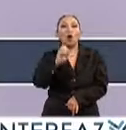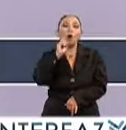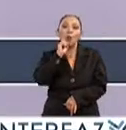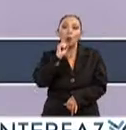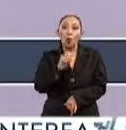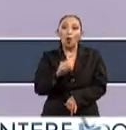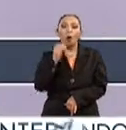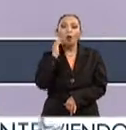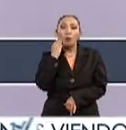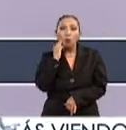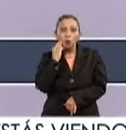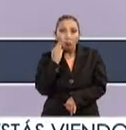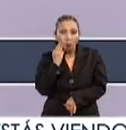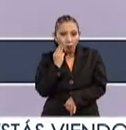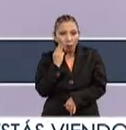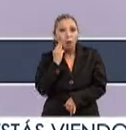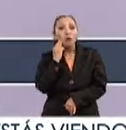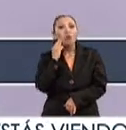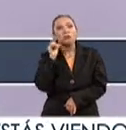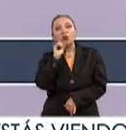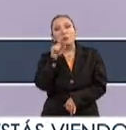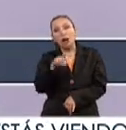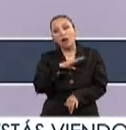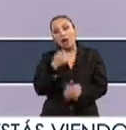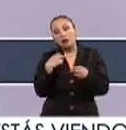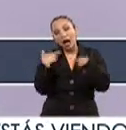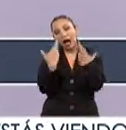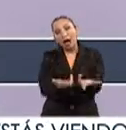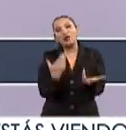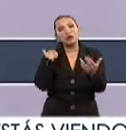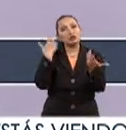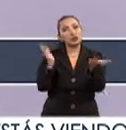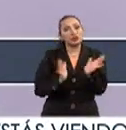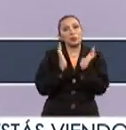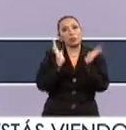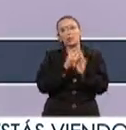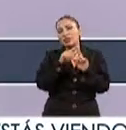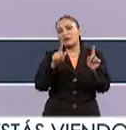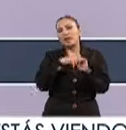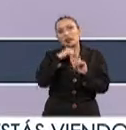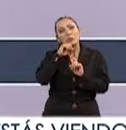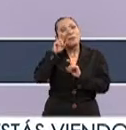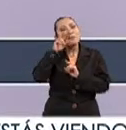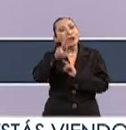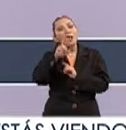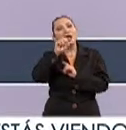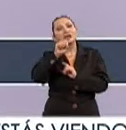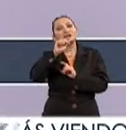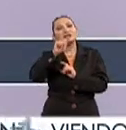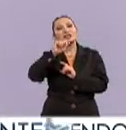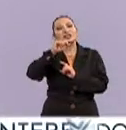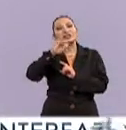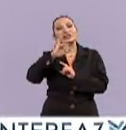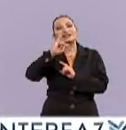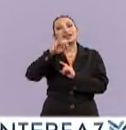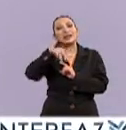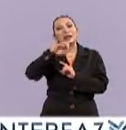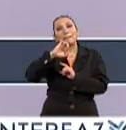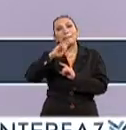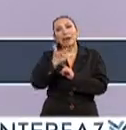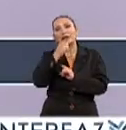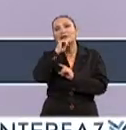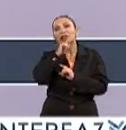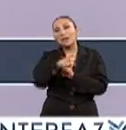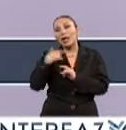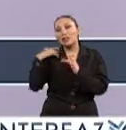también en el Witcom Conference, donde vamos a tener dinámicas, regalos y sorpresas. Y seguirnos también vía streaming en Facebook Live y también a